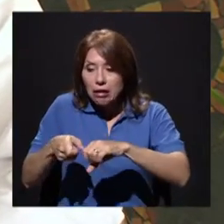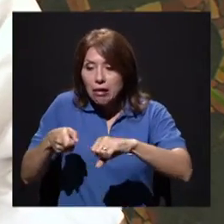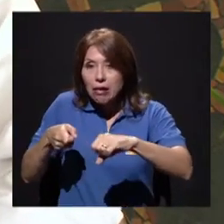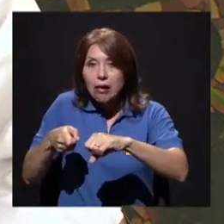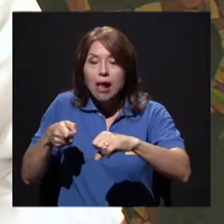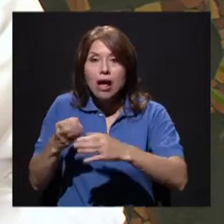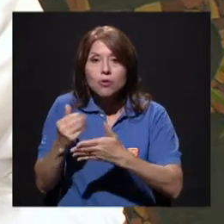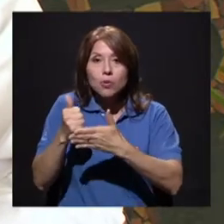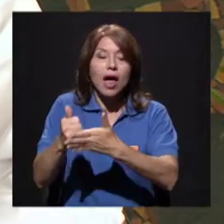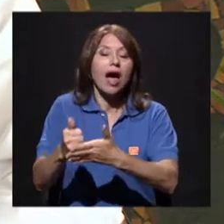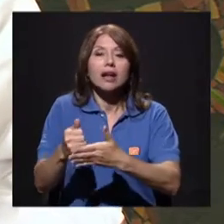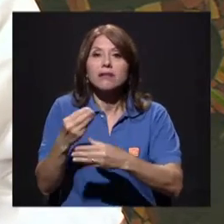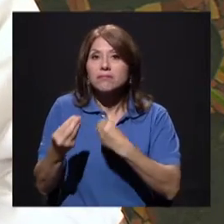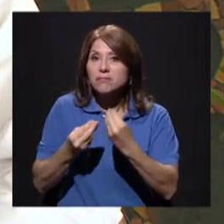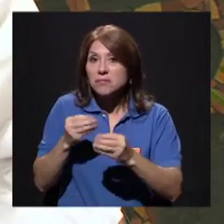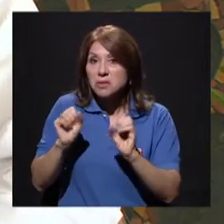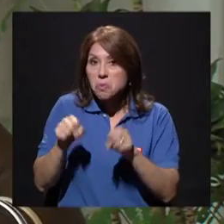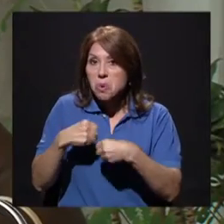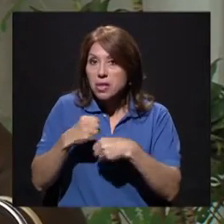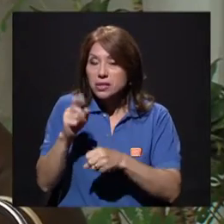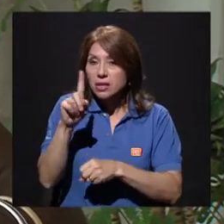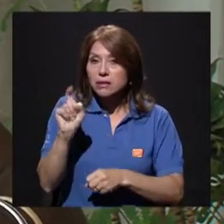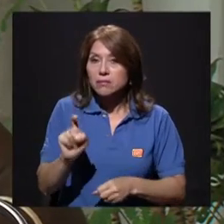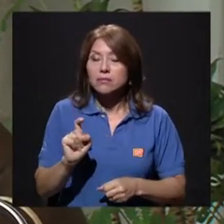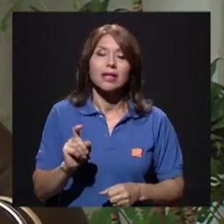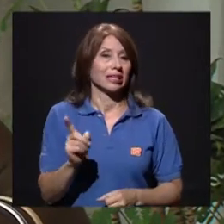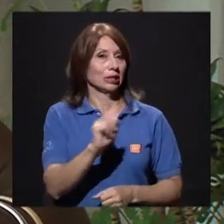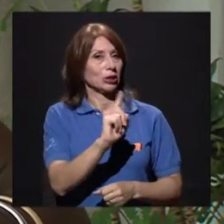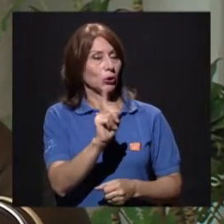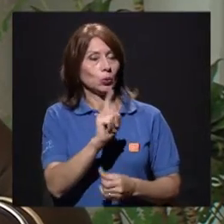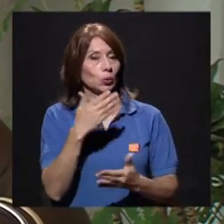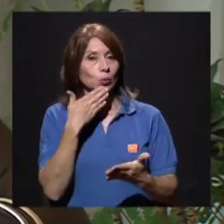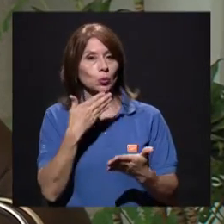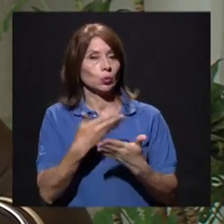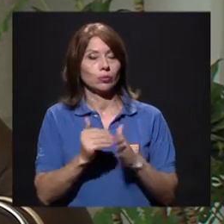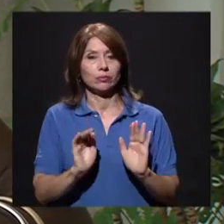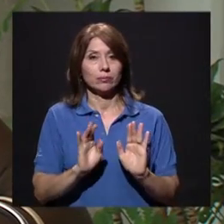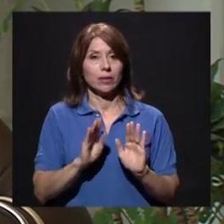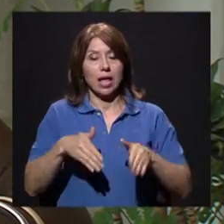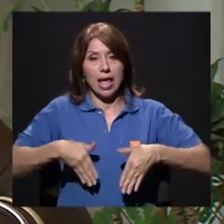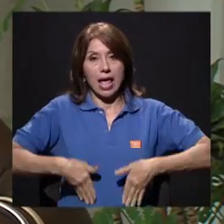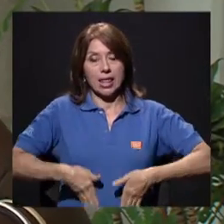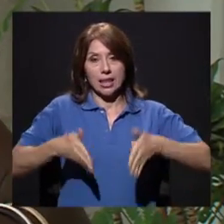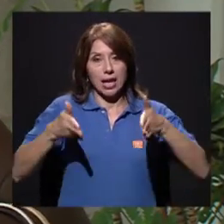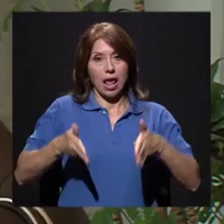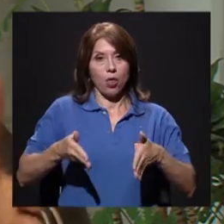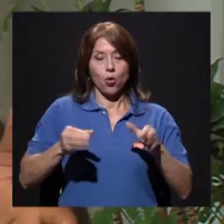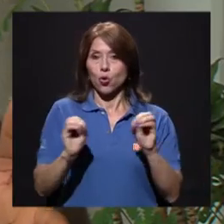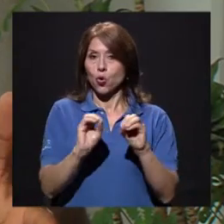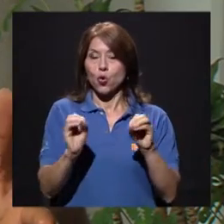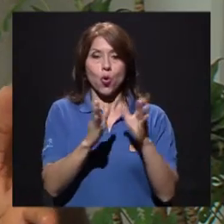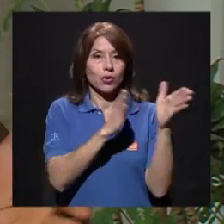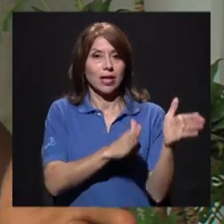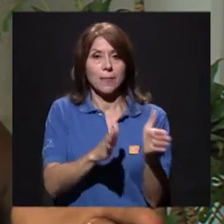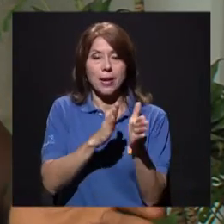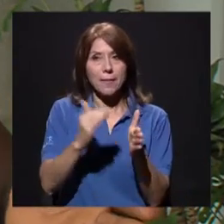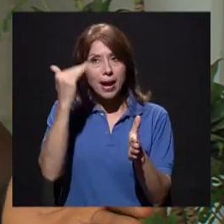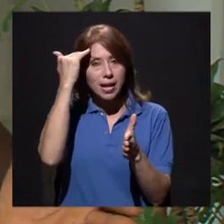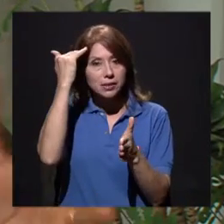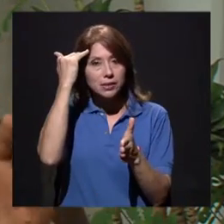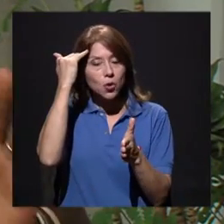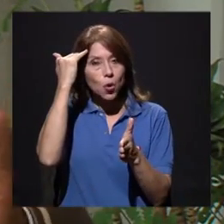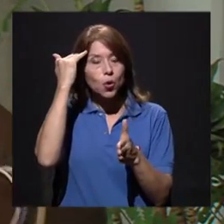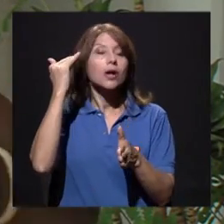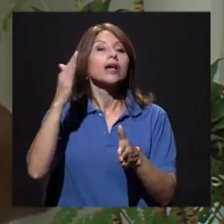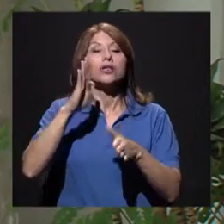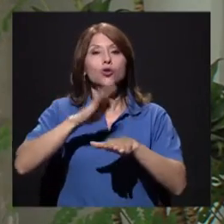¿verdad? ¿Eso qué tan recomendable es? Bueno, no es muy recomendable. Al menos el entrenador no tiene la preparación en lesiones.